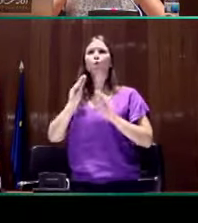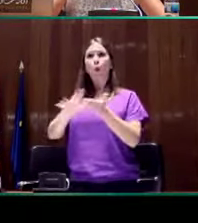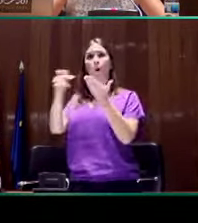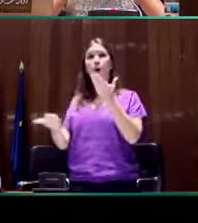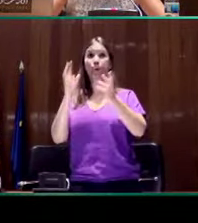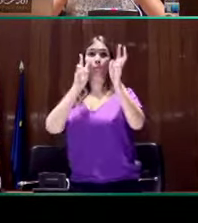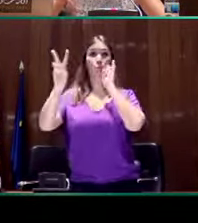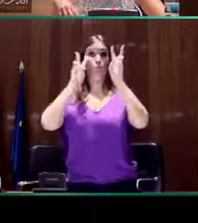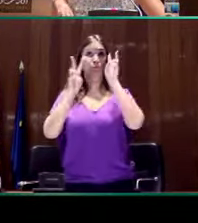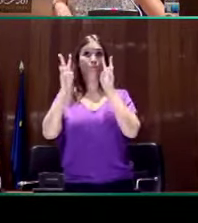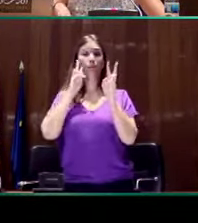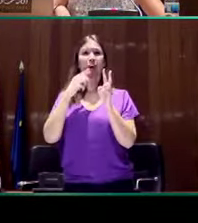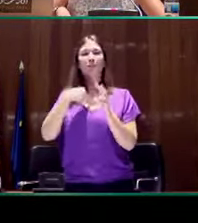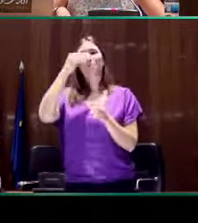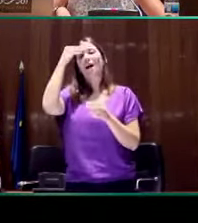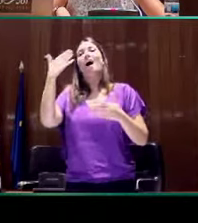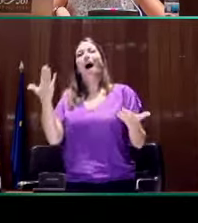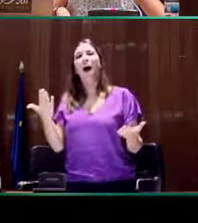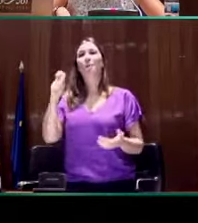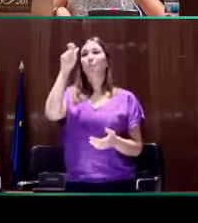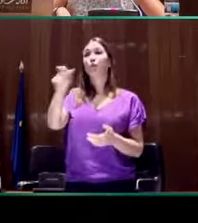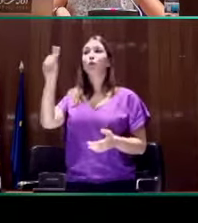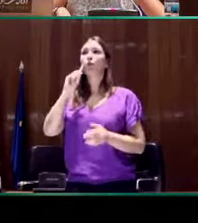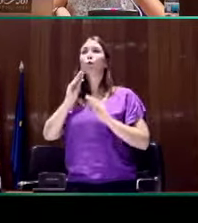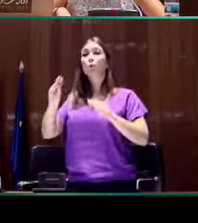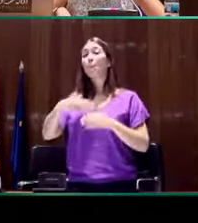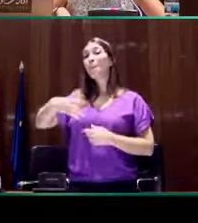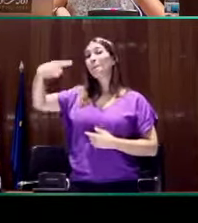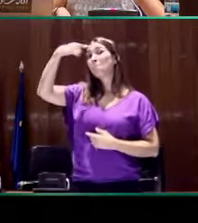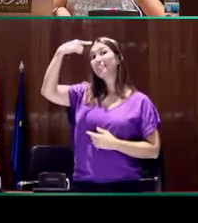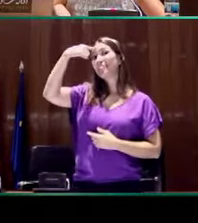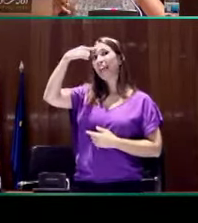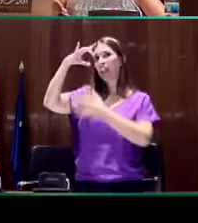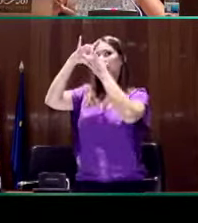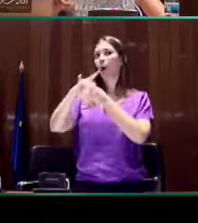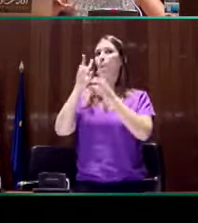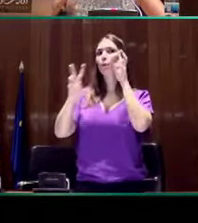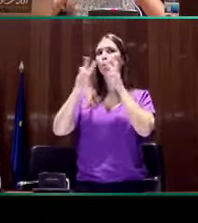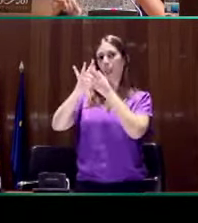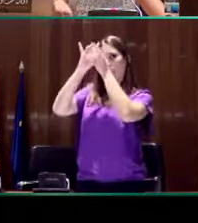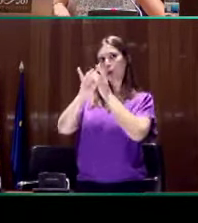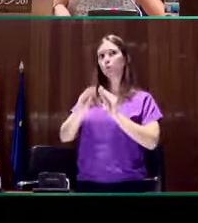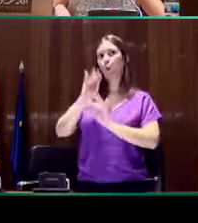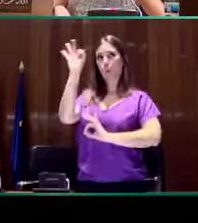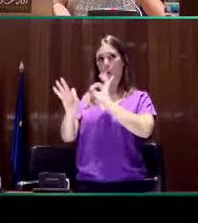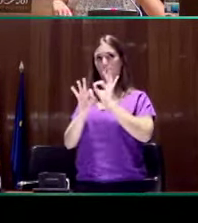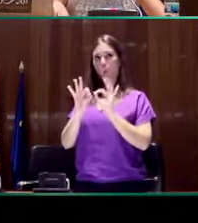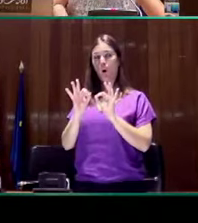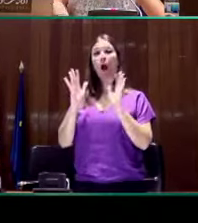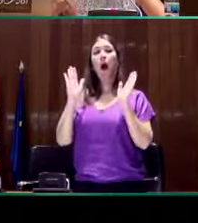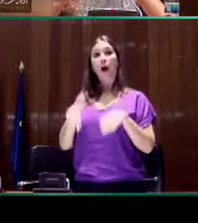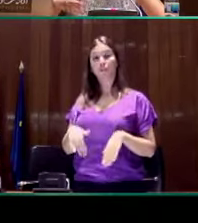entendíamos que la comunidad sorda tendría una organización mental visual, por lo que esta organización